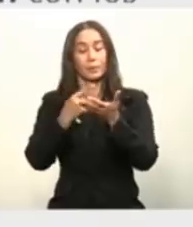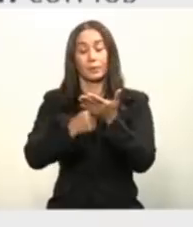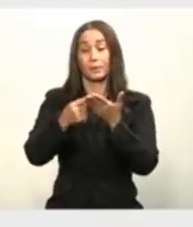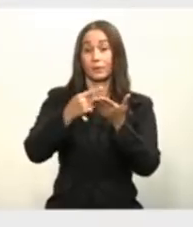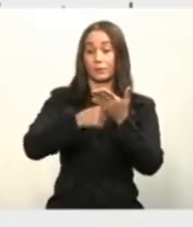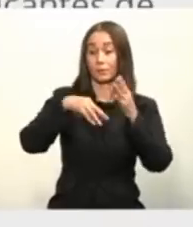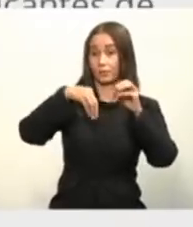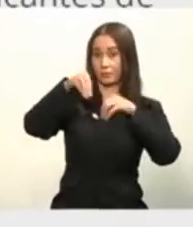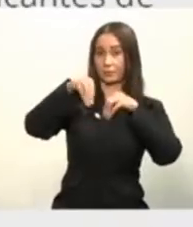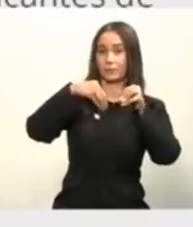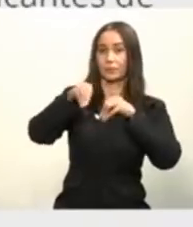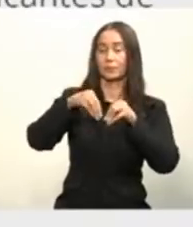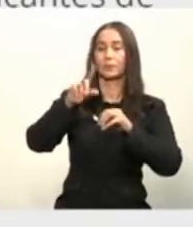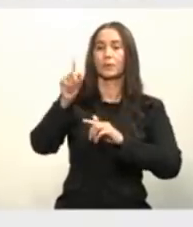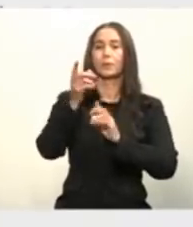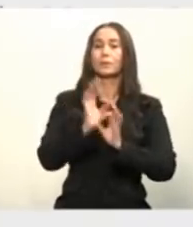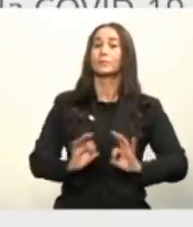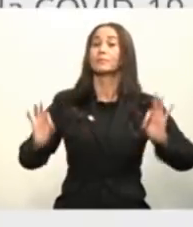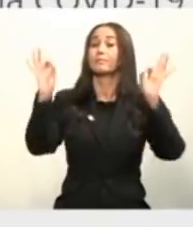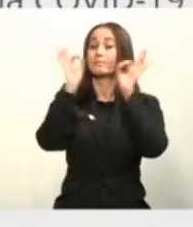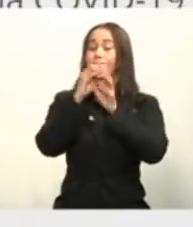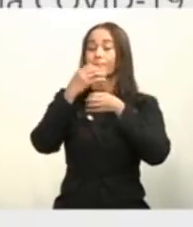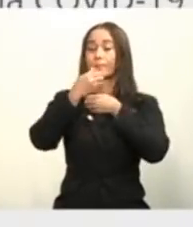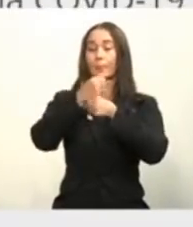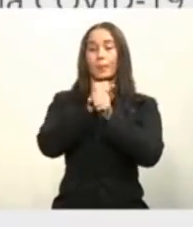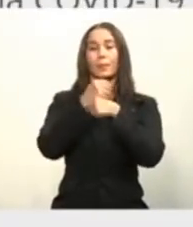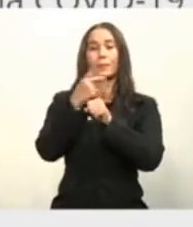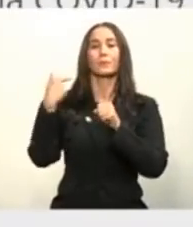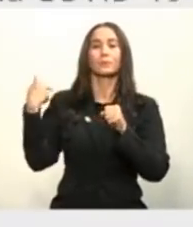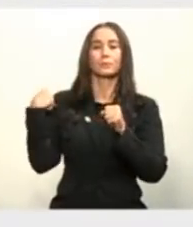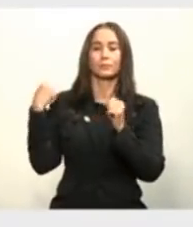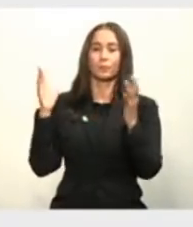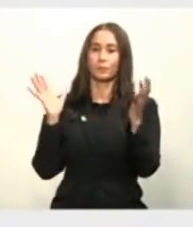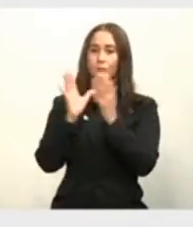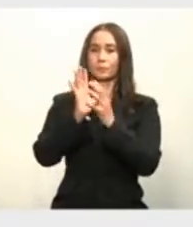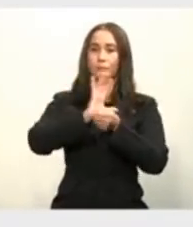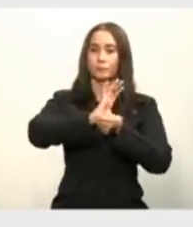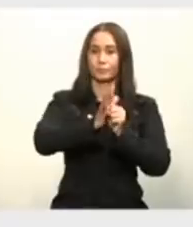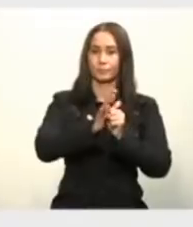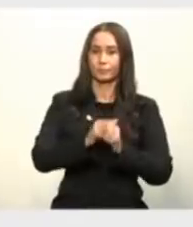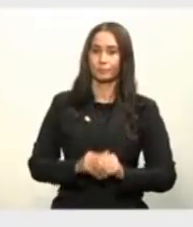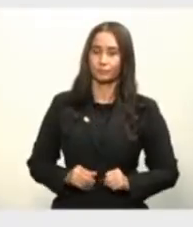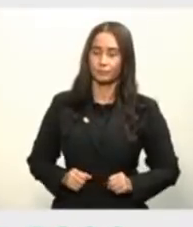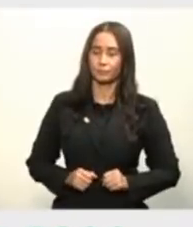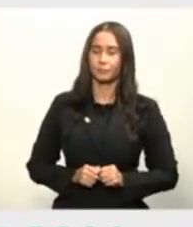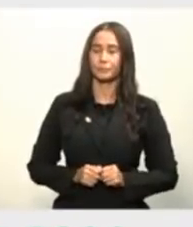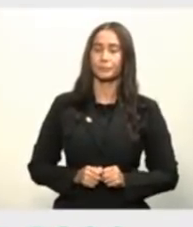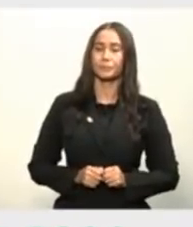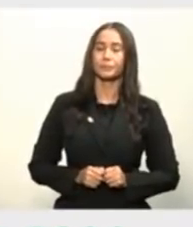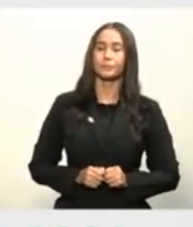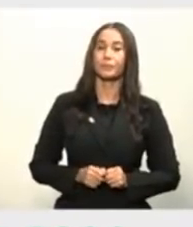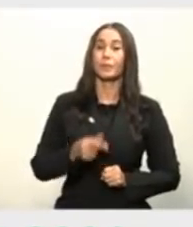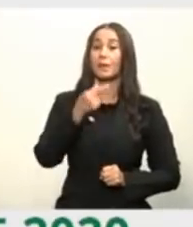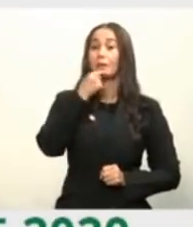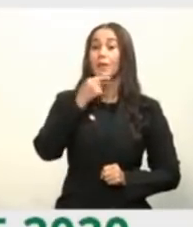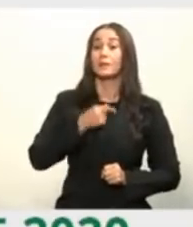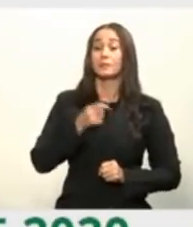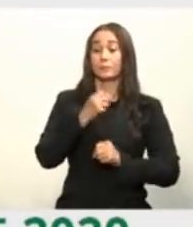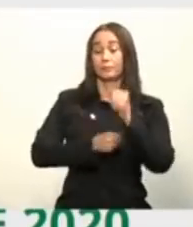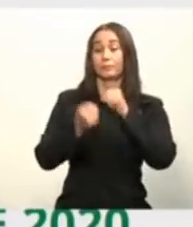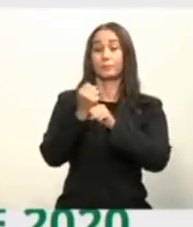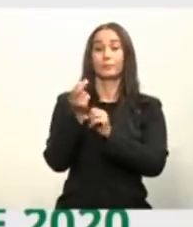negociación con los principales fabricantes de vacunas contra la COVID-19. En diciembre del 2020,